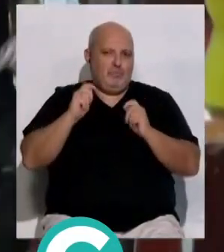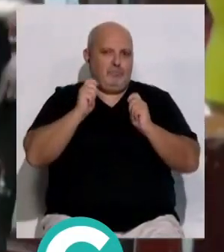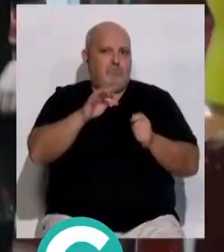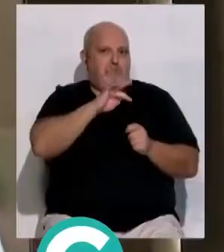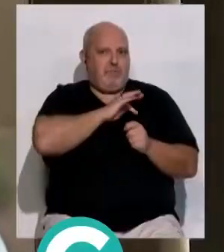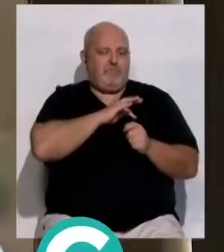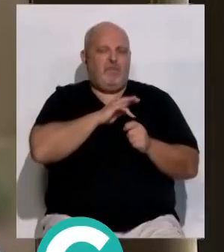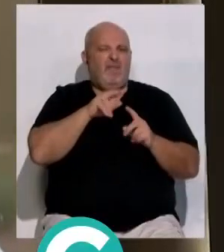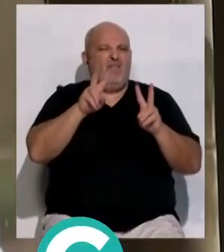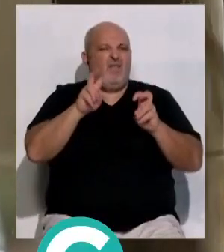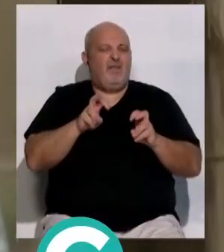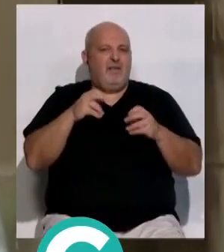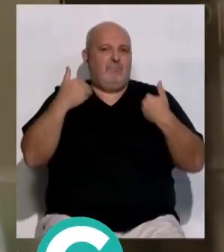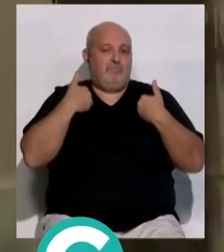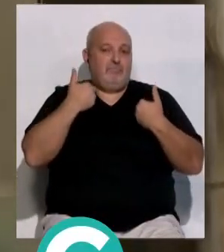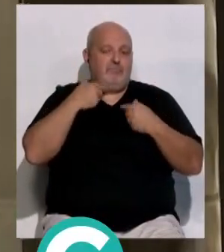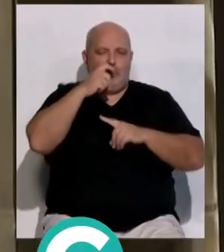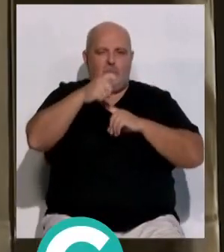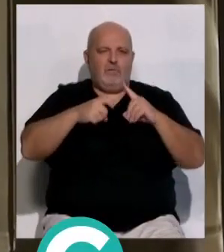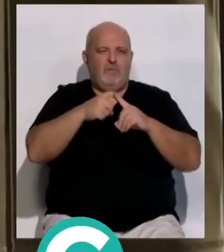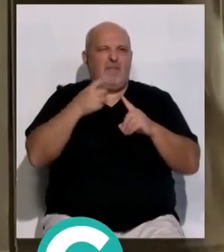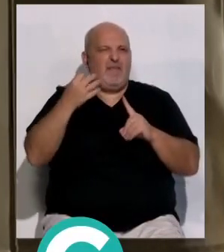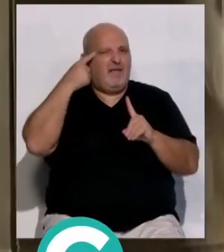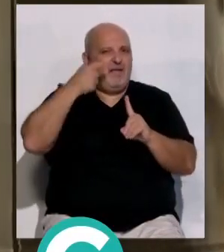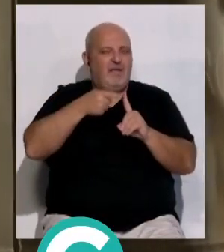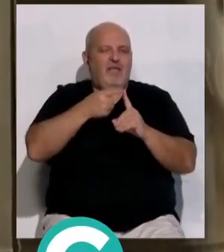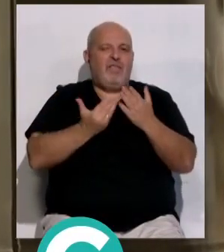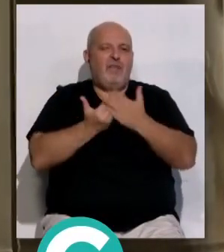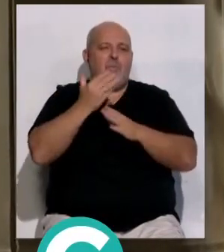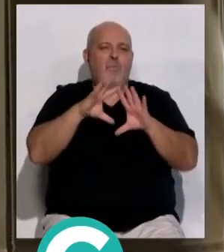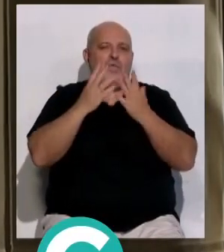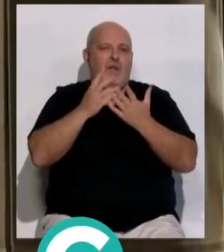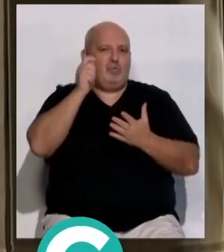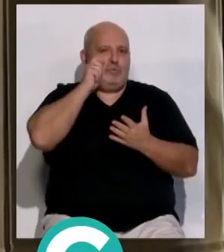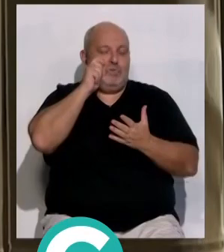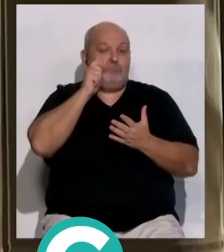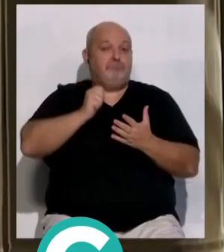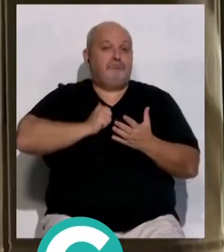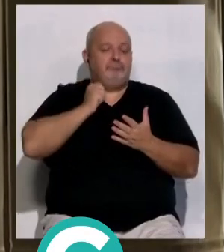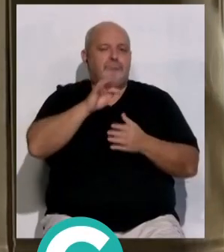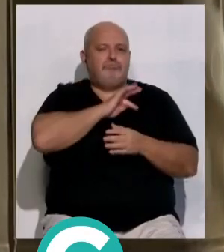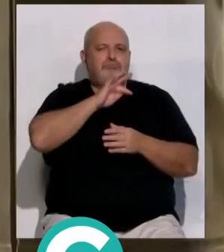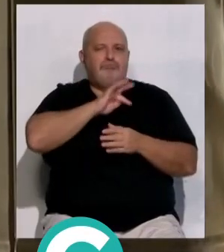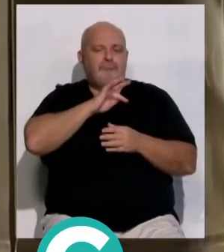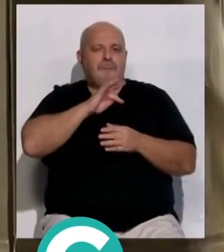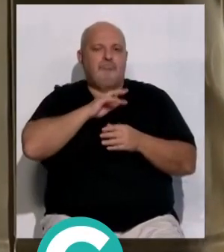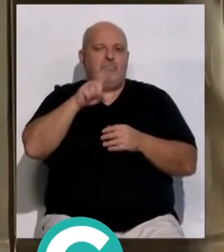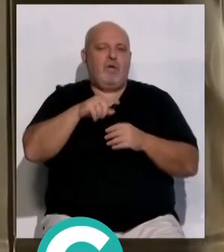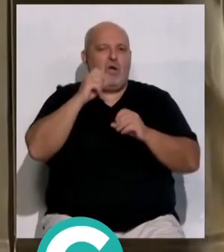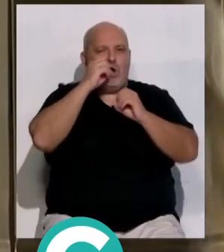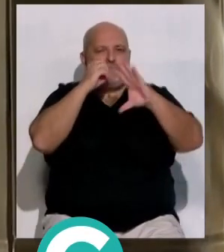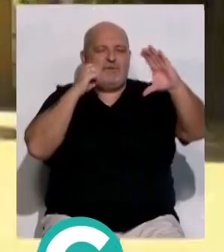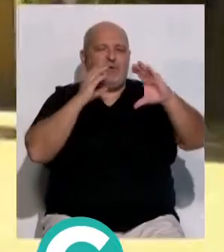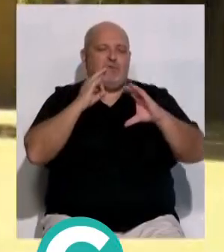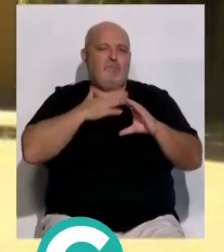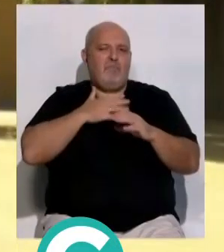Unos galardones que entrega la institución cada año enmarcados en el Día Mundial del Turismo y que en esta ocasión han premiado también al Observatorio